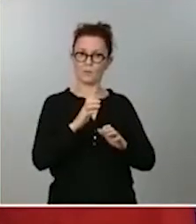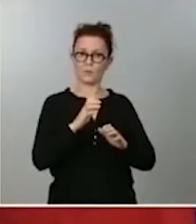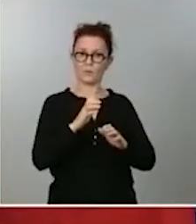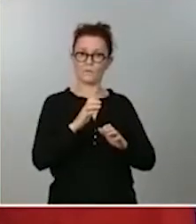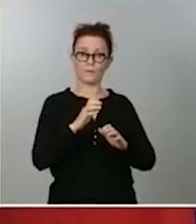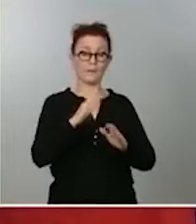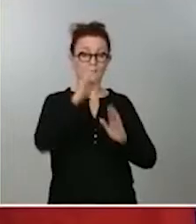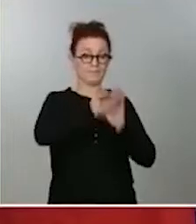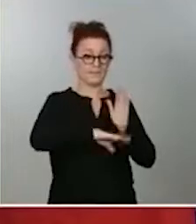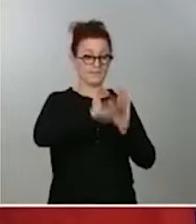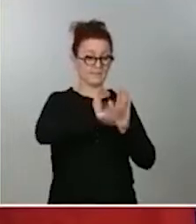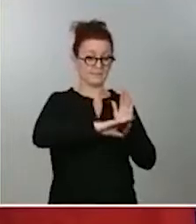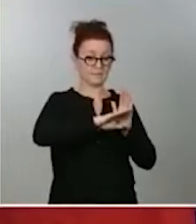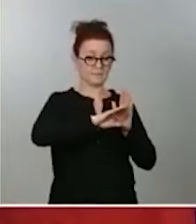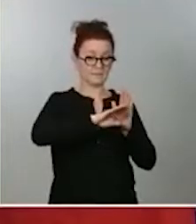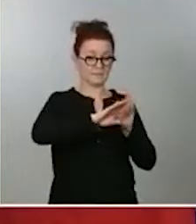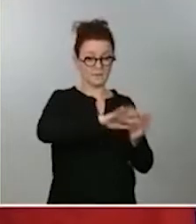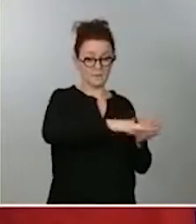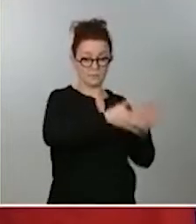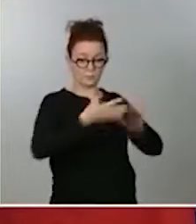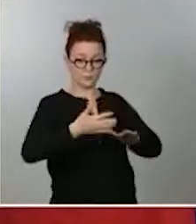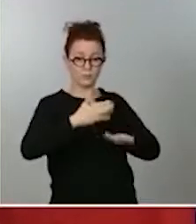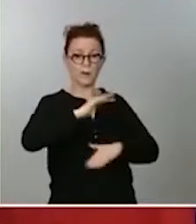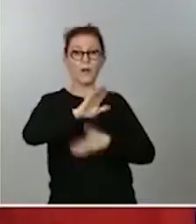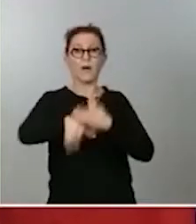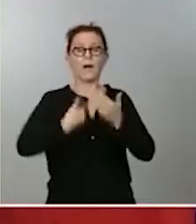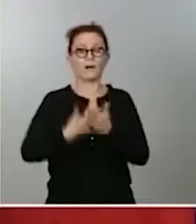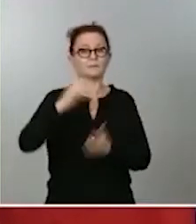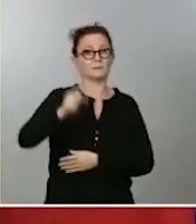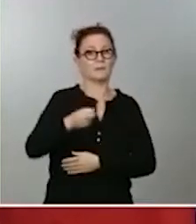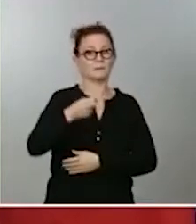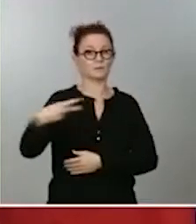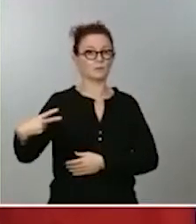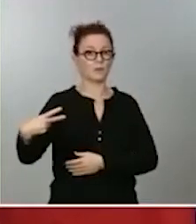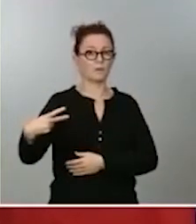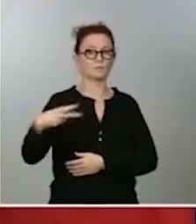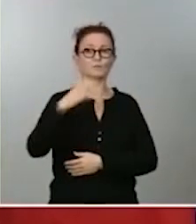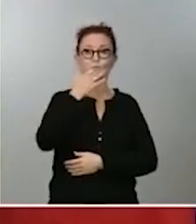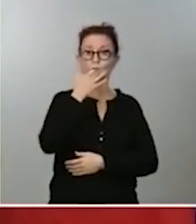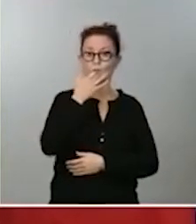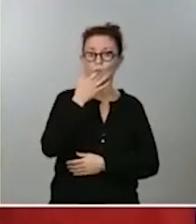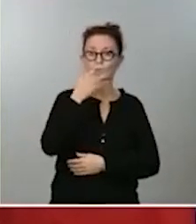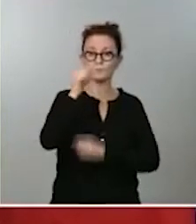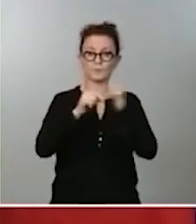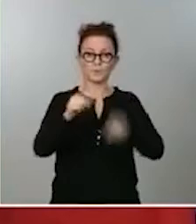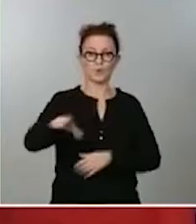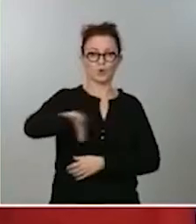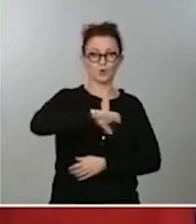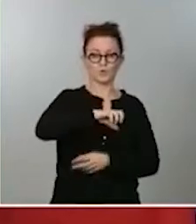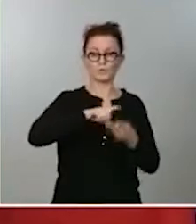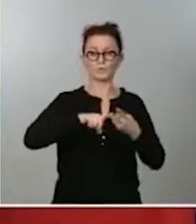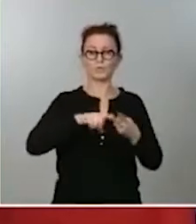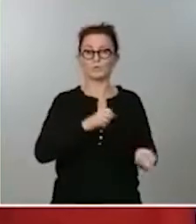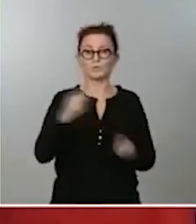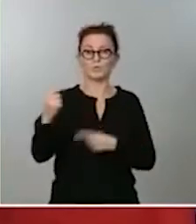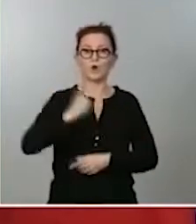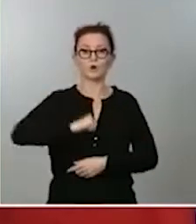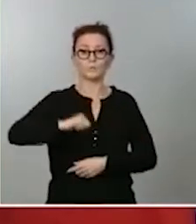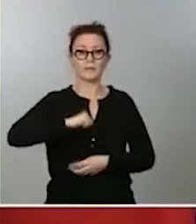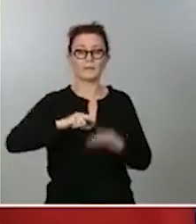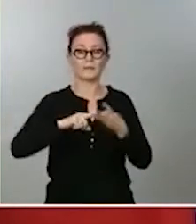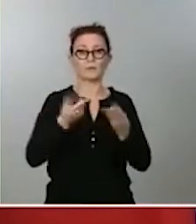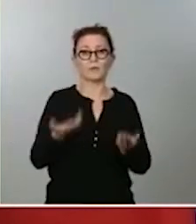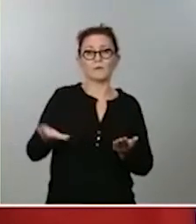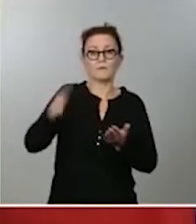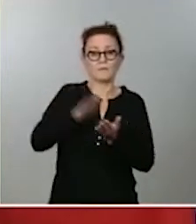y la expresión de las mismas en términos de número de contagios, de hospitalización y de fallecimientos. Y, por tanto,